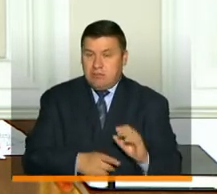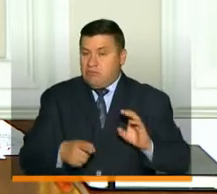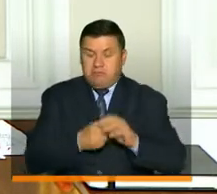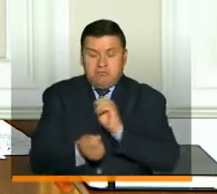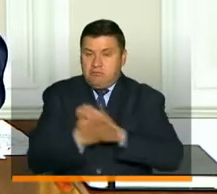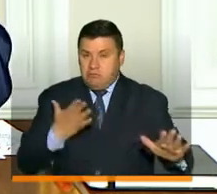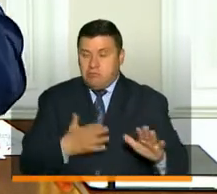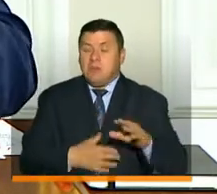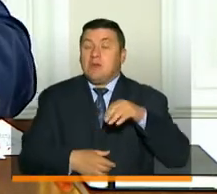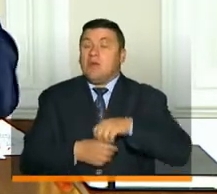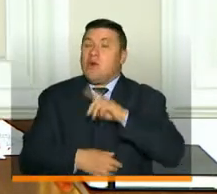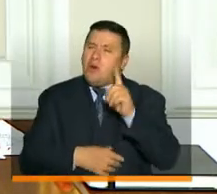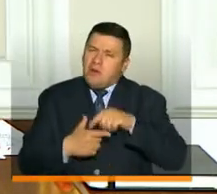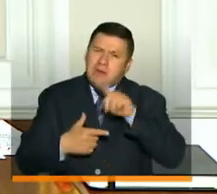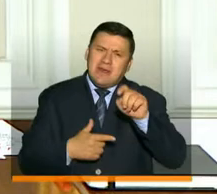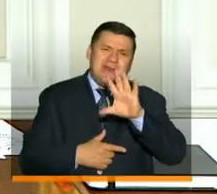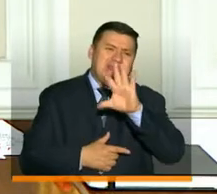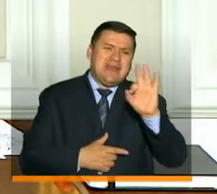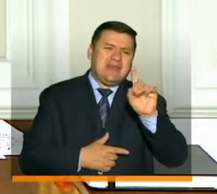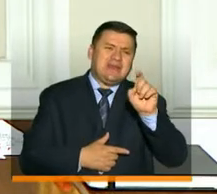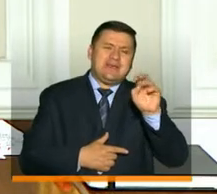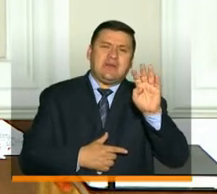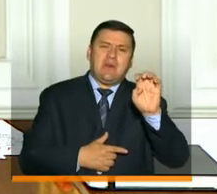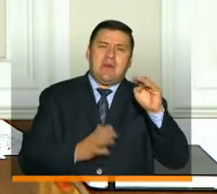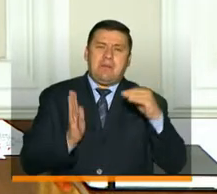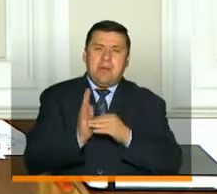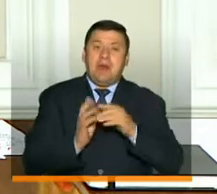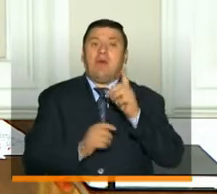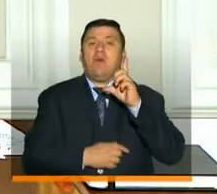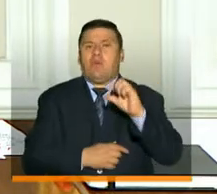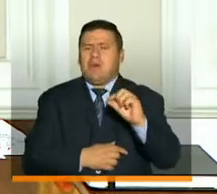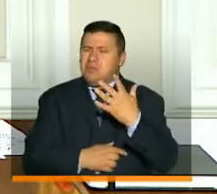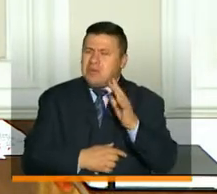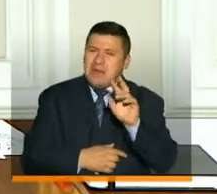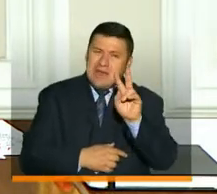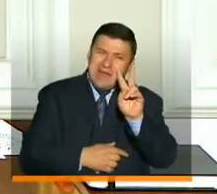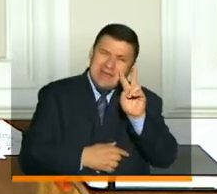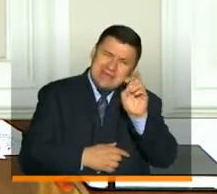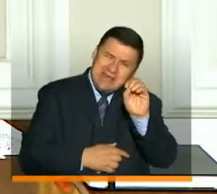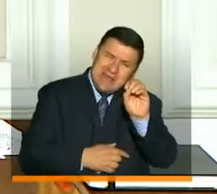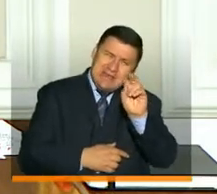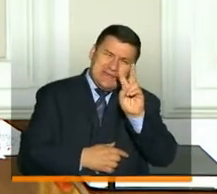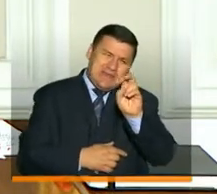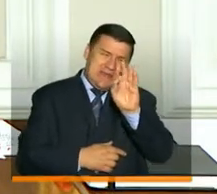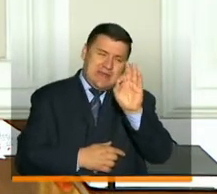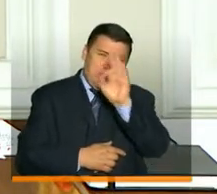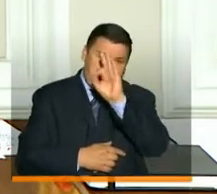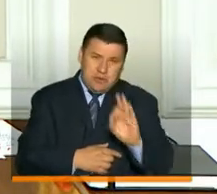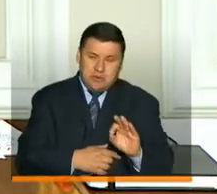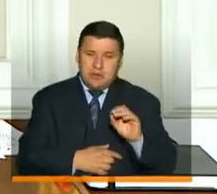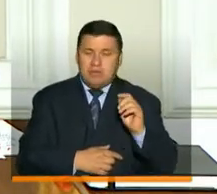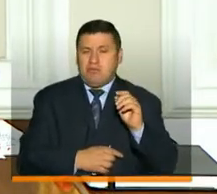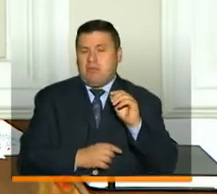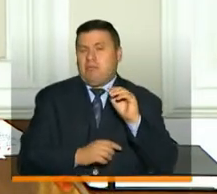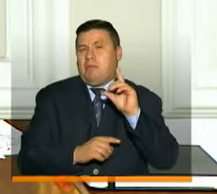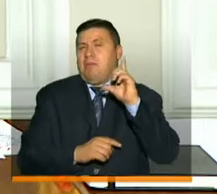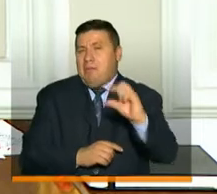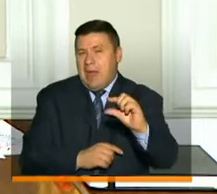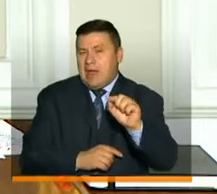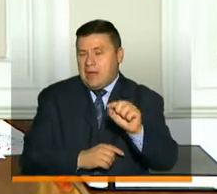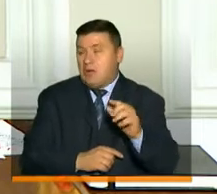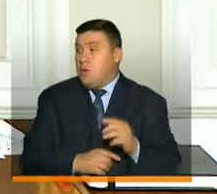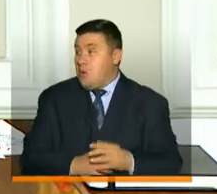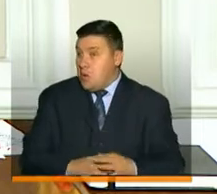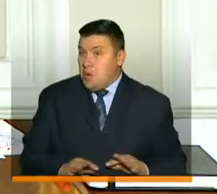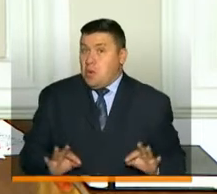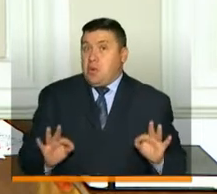y en promedio esos 569 mil van a tener un descuento entre el 70 y el 73%. Este es el avance